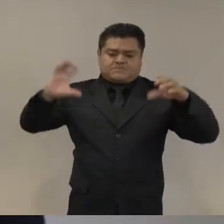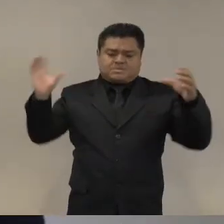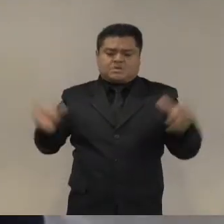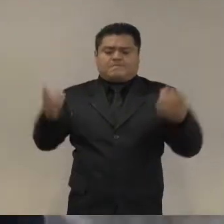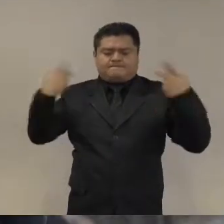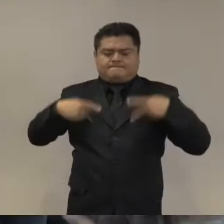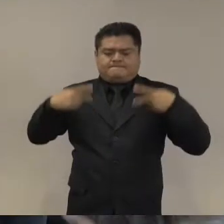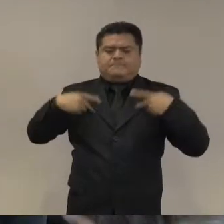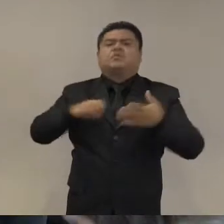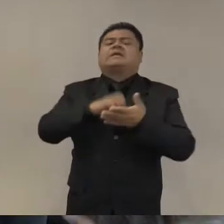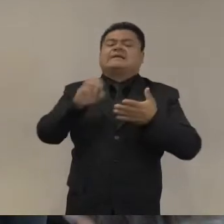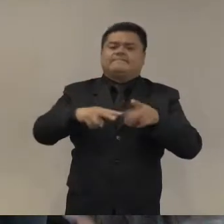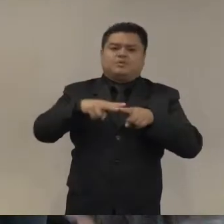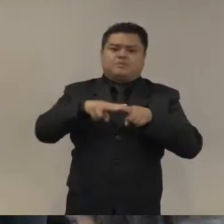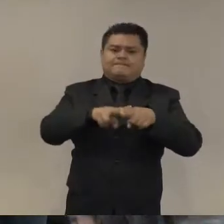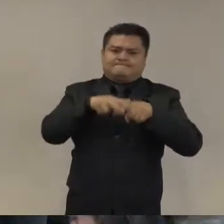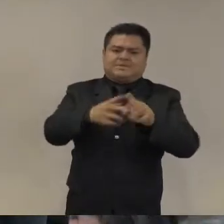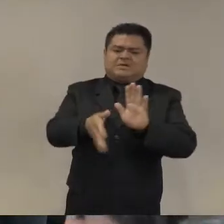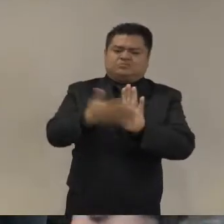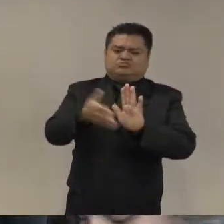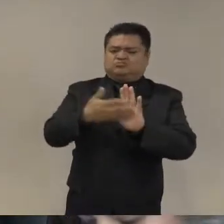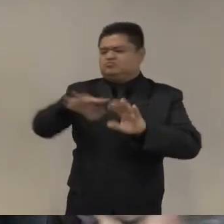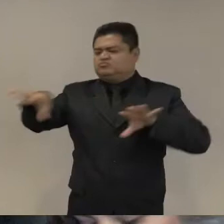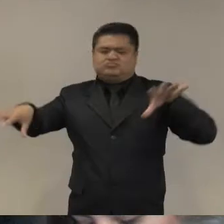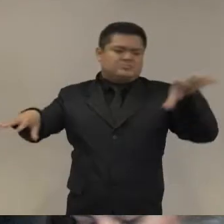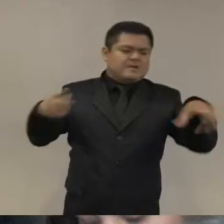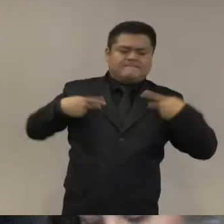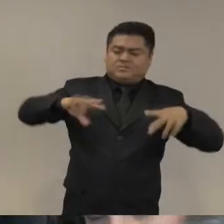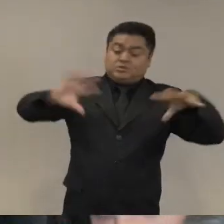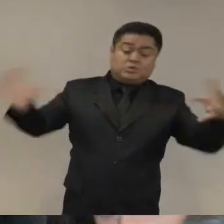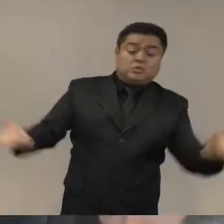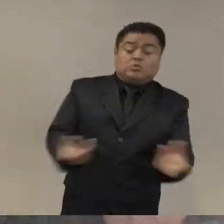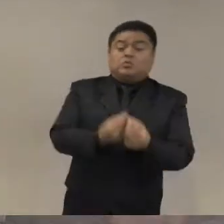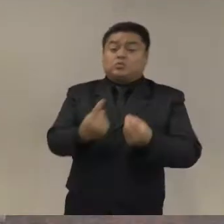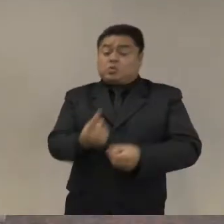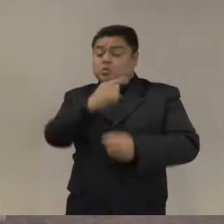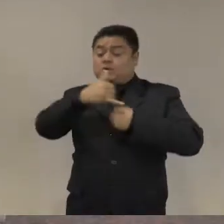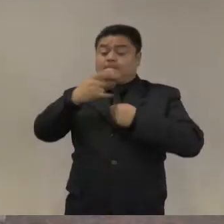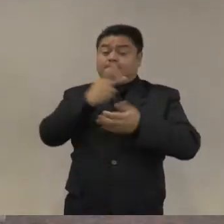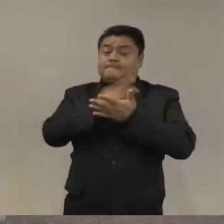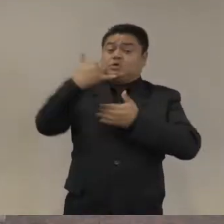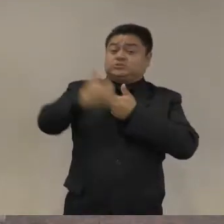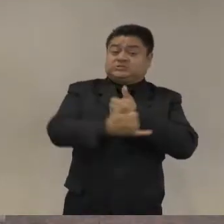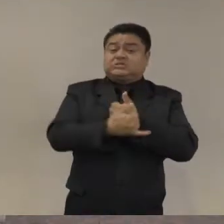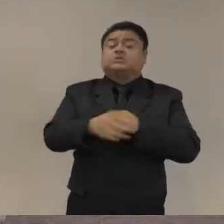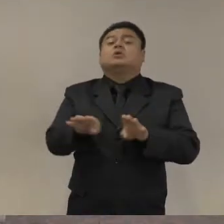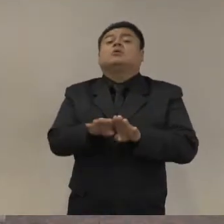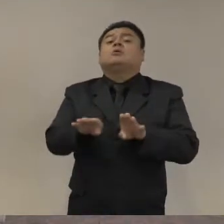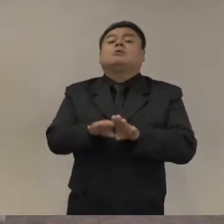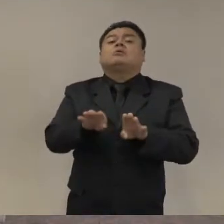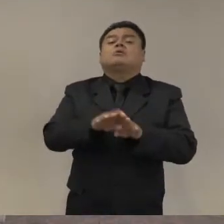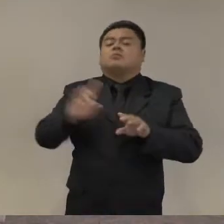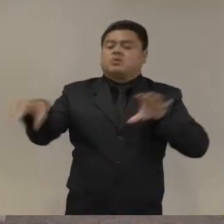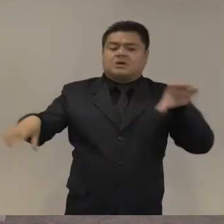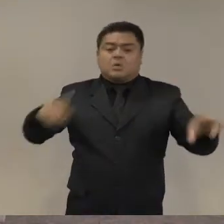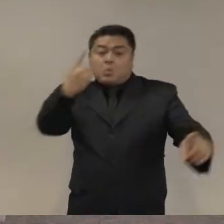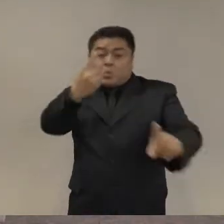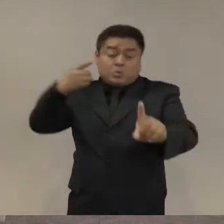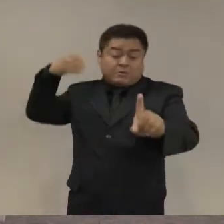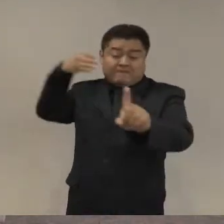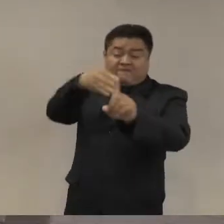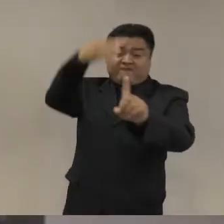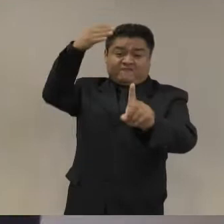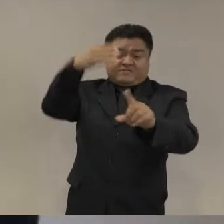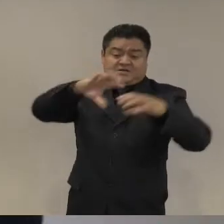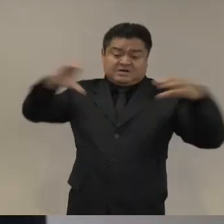ese parque y peticionan al gobierno eso es un ejemplo funciona mejor cuando es para un objetivo específico que no sea